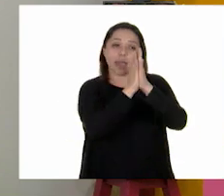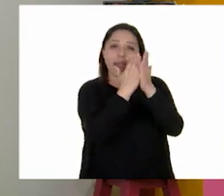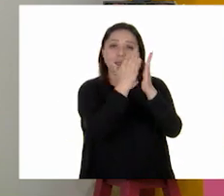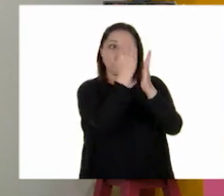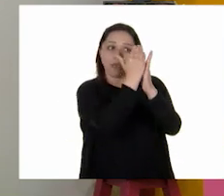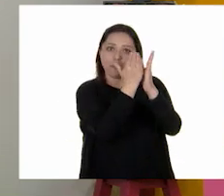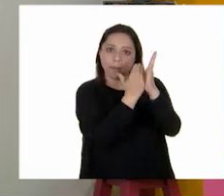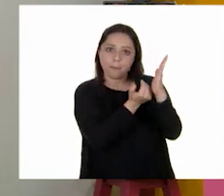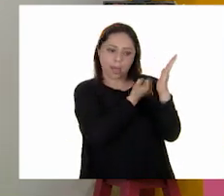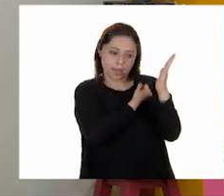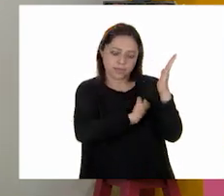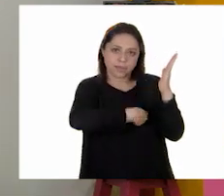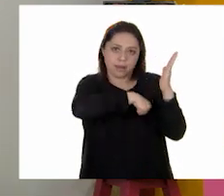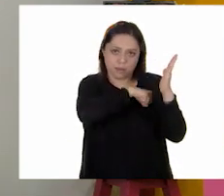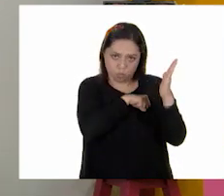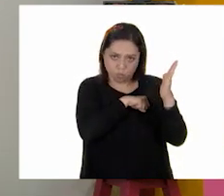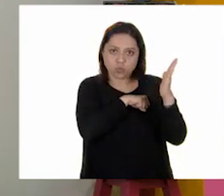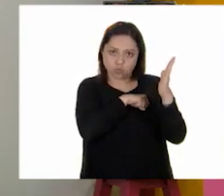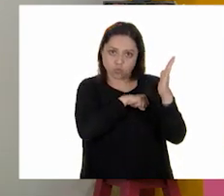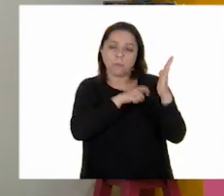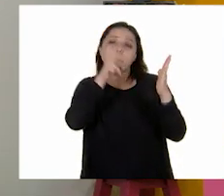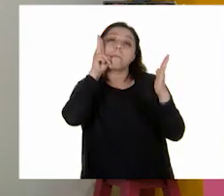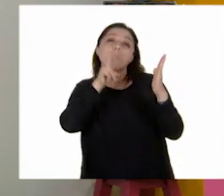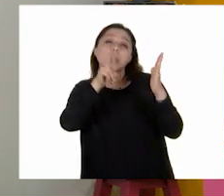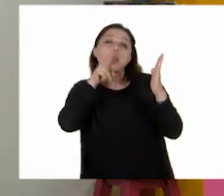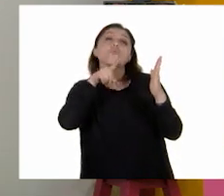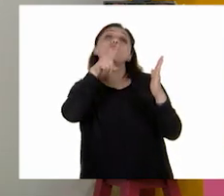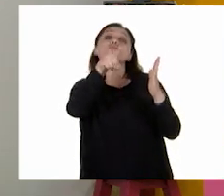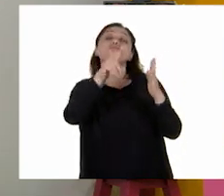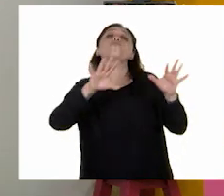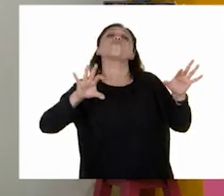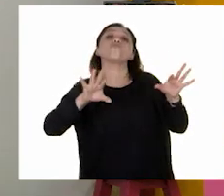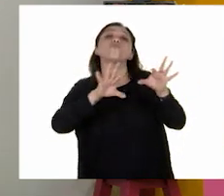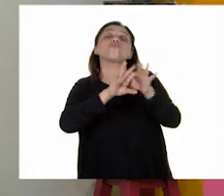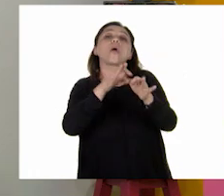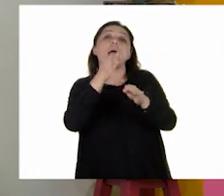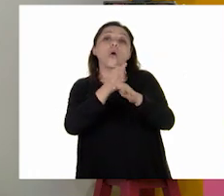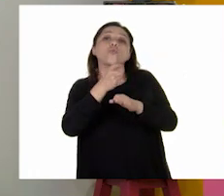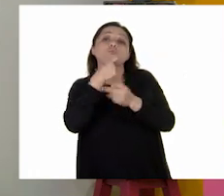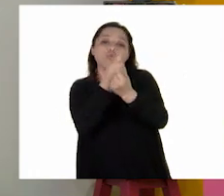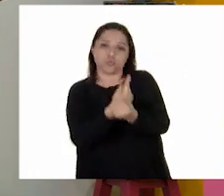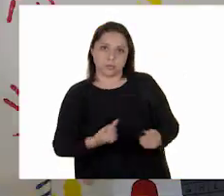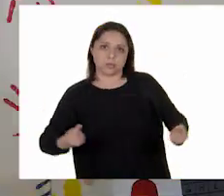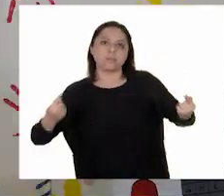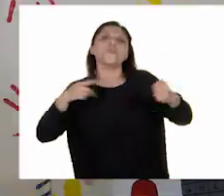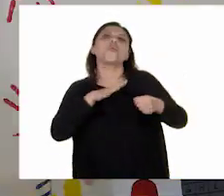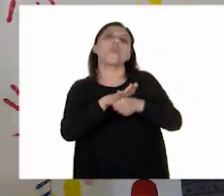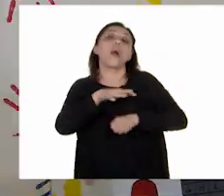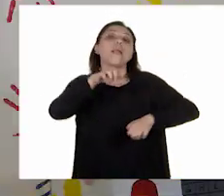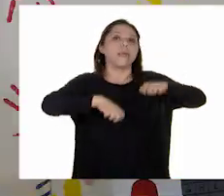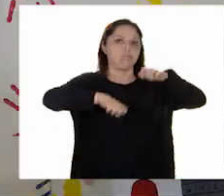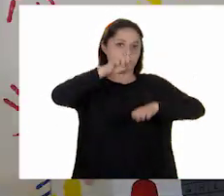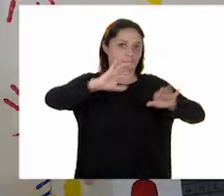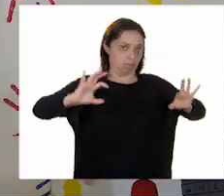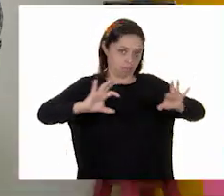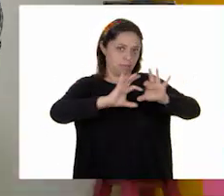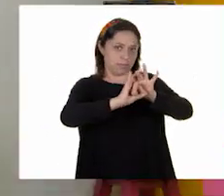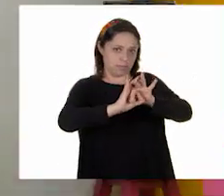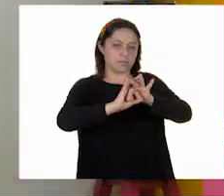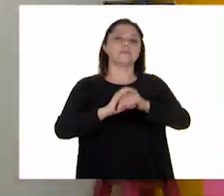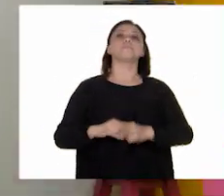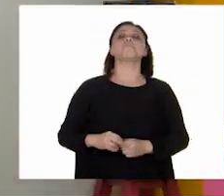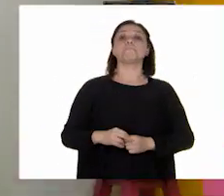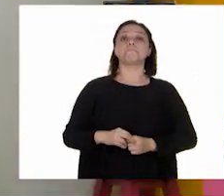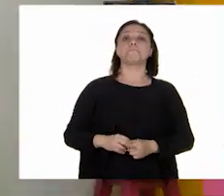de Salud para checar qué vacuna te corresponde a ti como niña o niño de acuerdo con tu edad. Y después de la